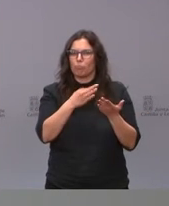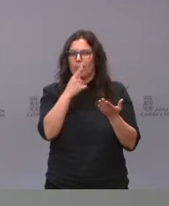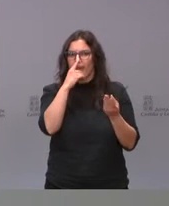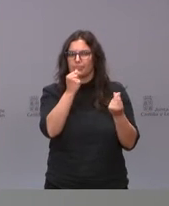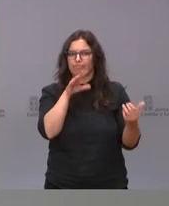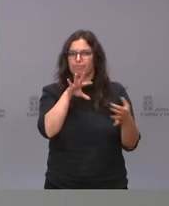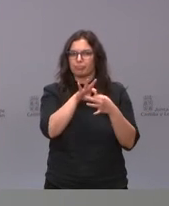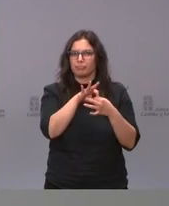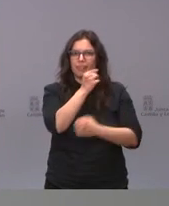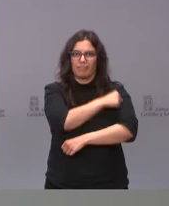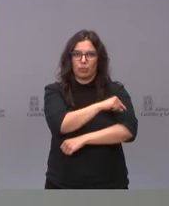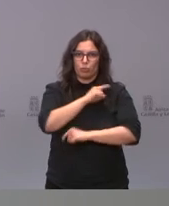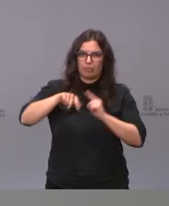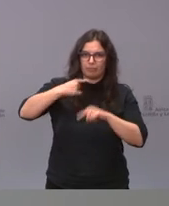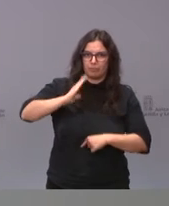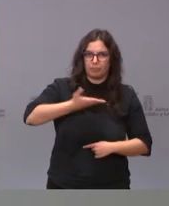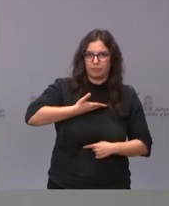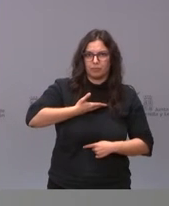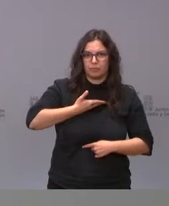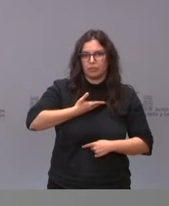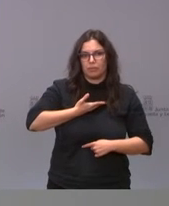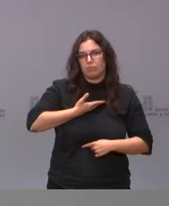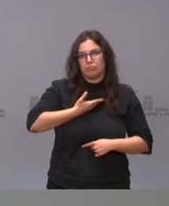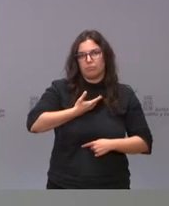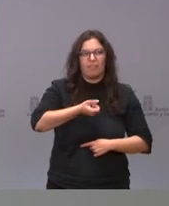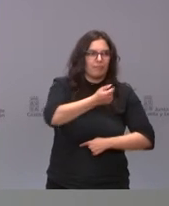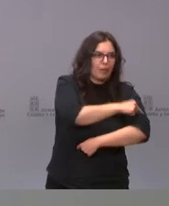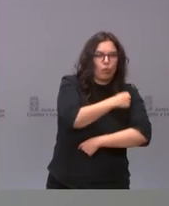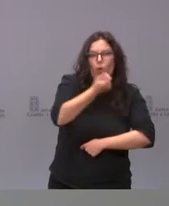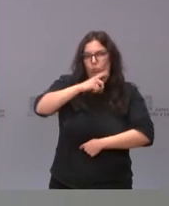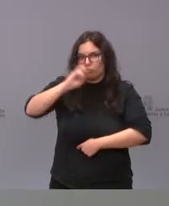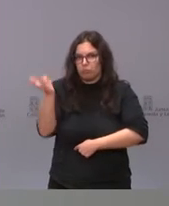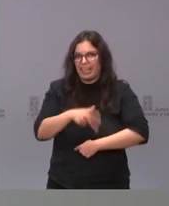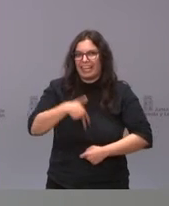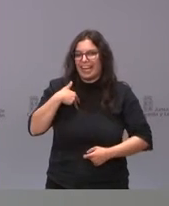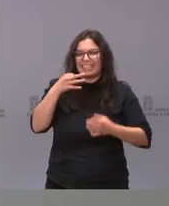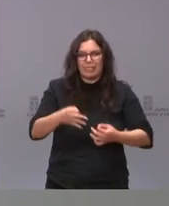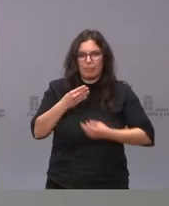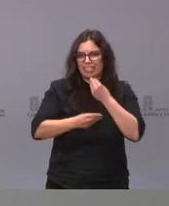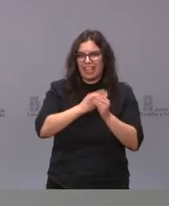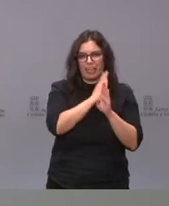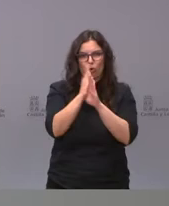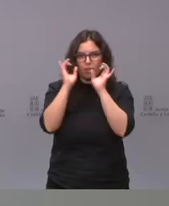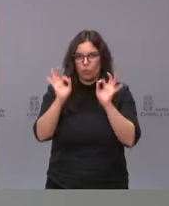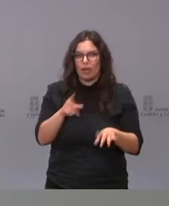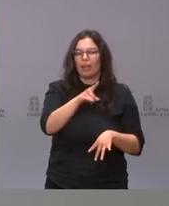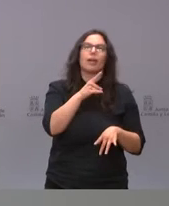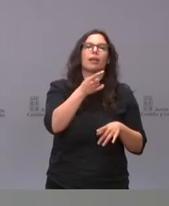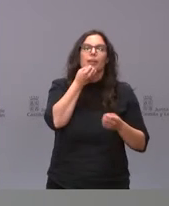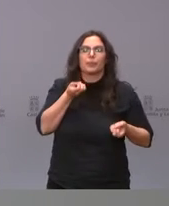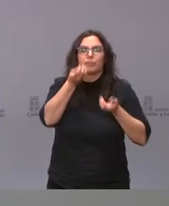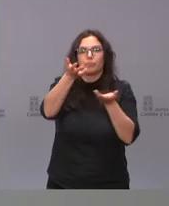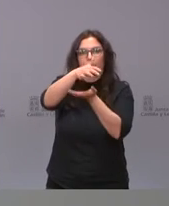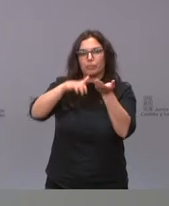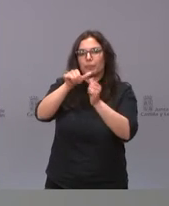un efecto secundario de cualquier fármaco y en este caso concreto de una vacuna hacen una declaración y eso se hace siempre un